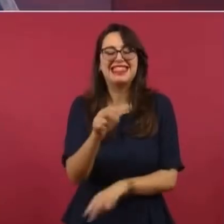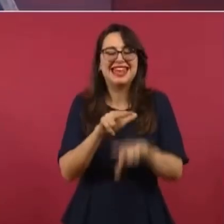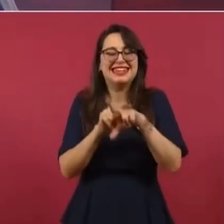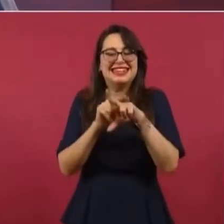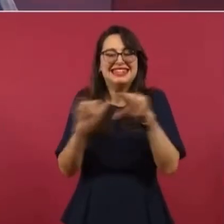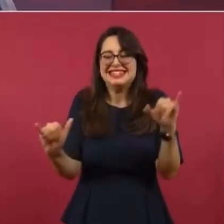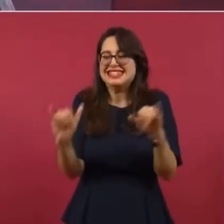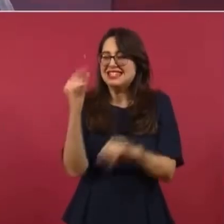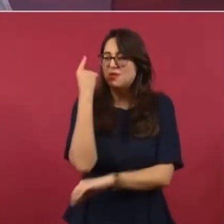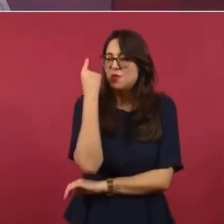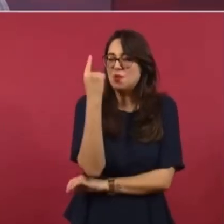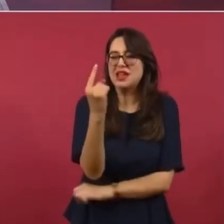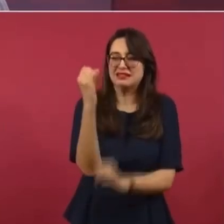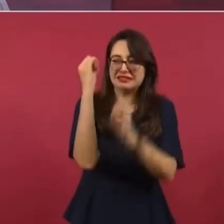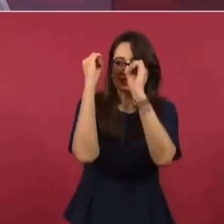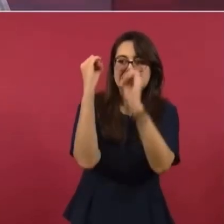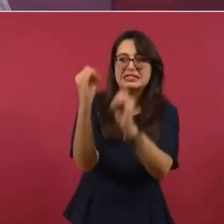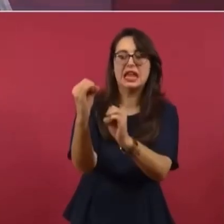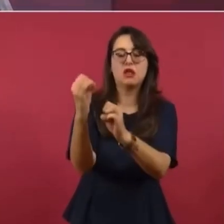Estos.